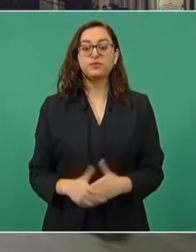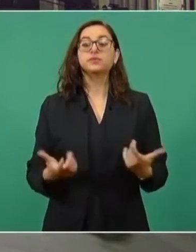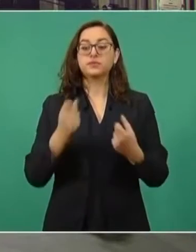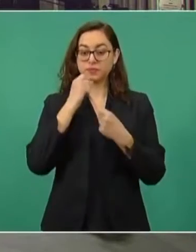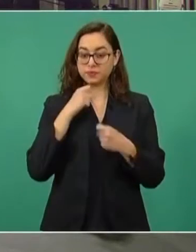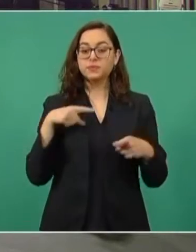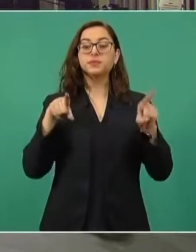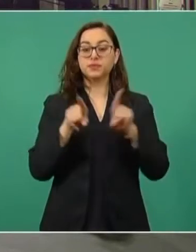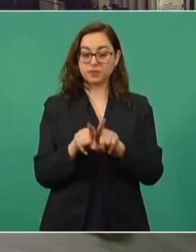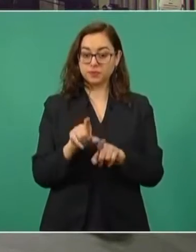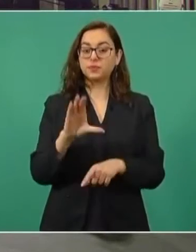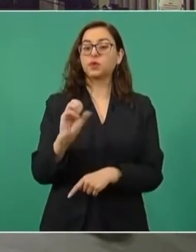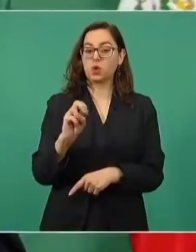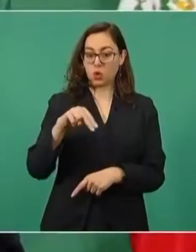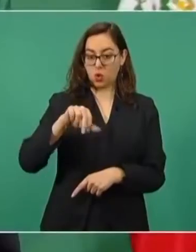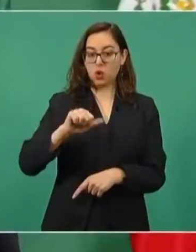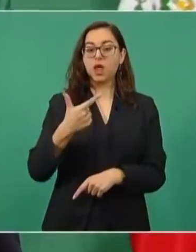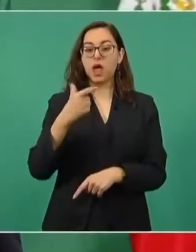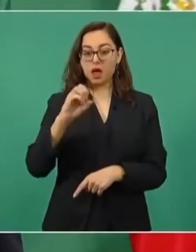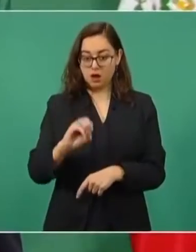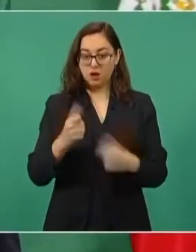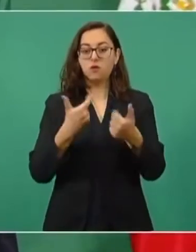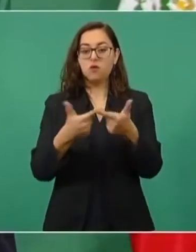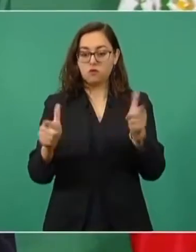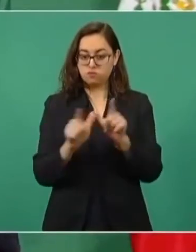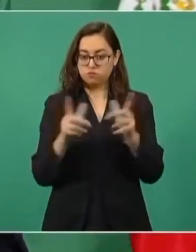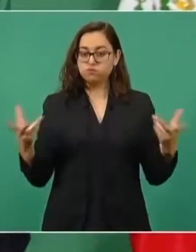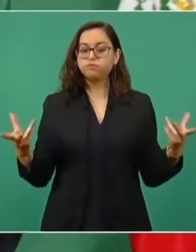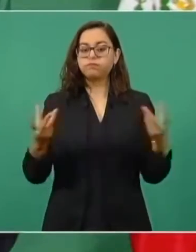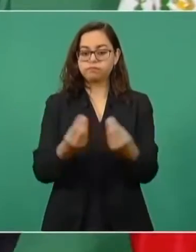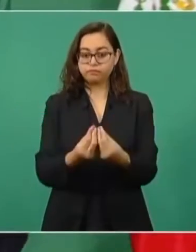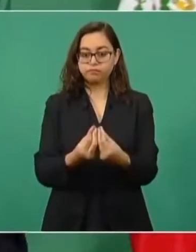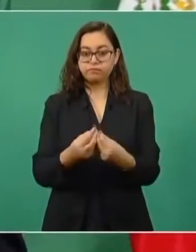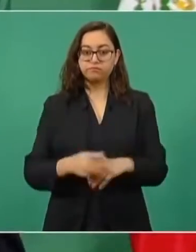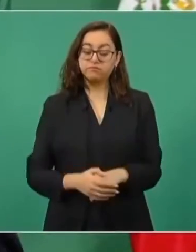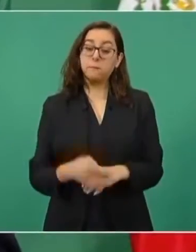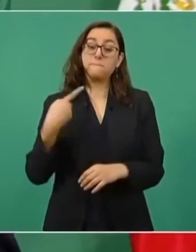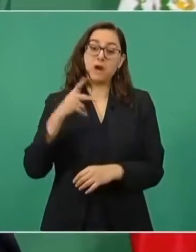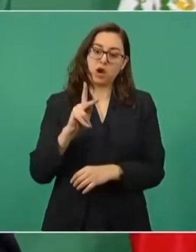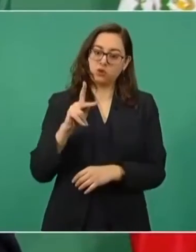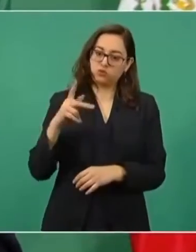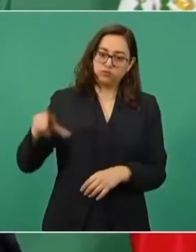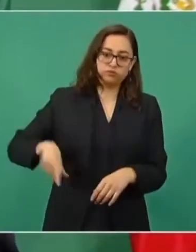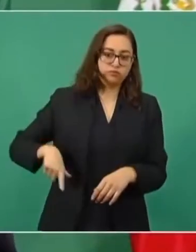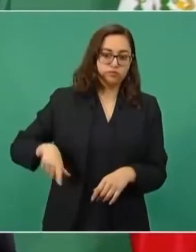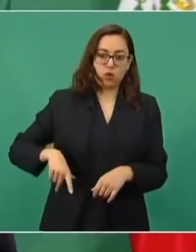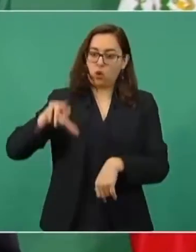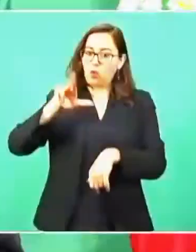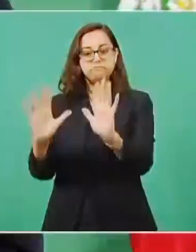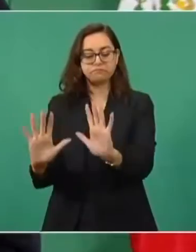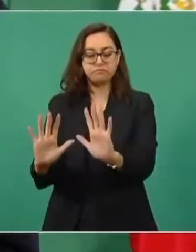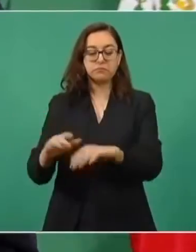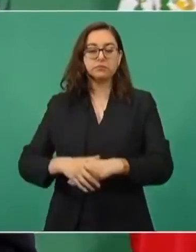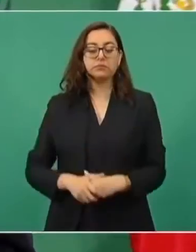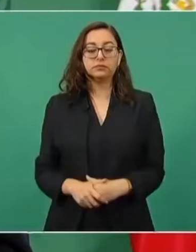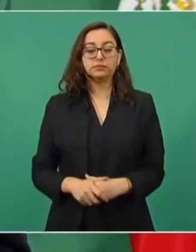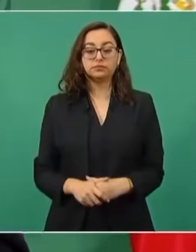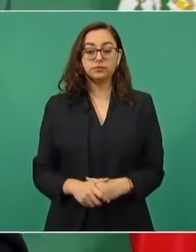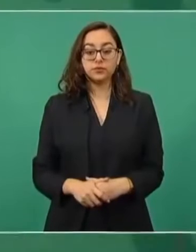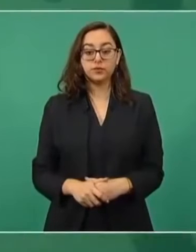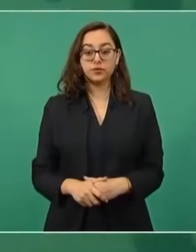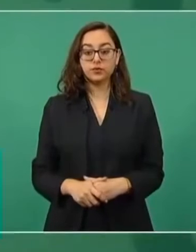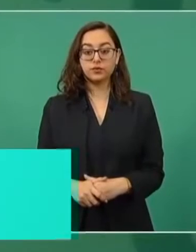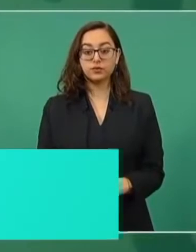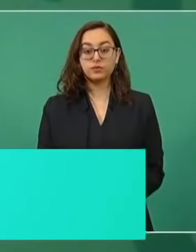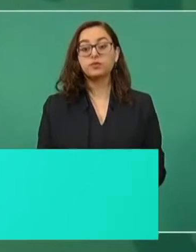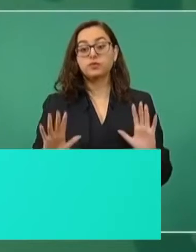Conago, nada más que esa reunión la hacen los gobernadores, que es su asociación. Yo espero que